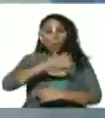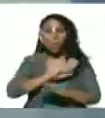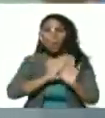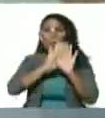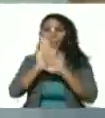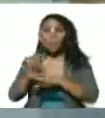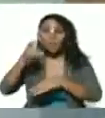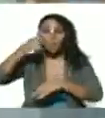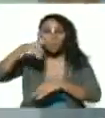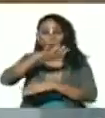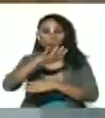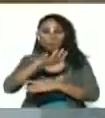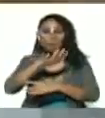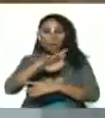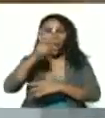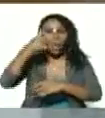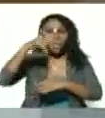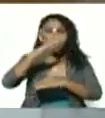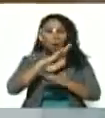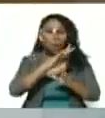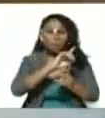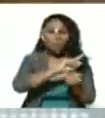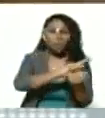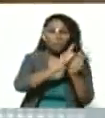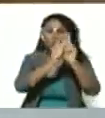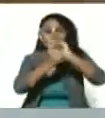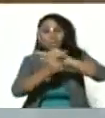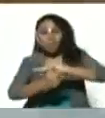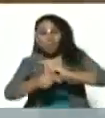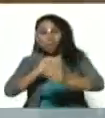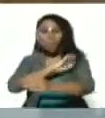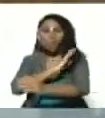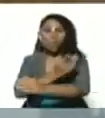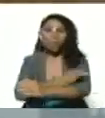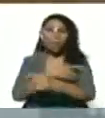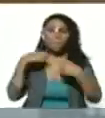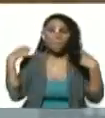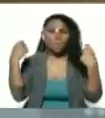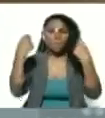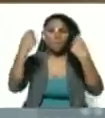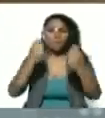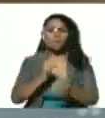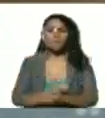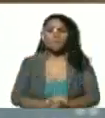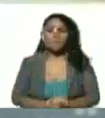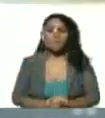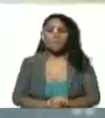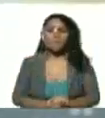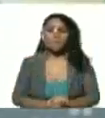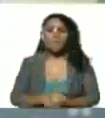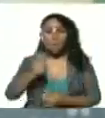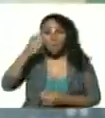el pueblo convertido en poder poder popular el pueblo empoderado